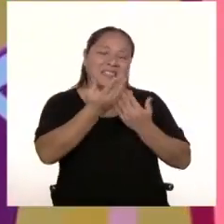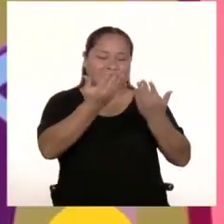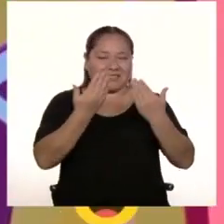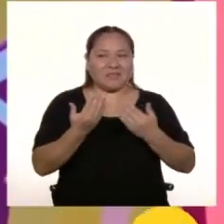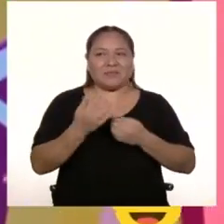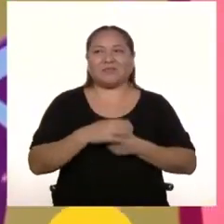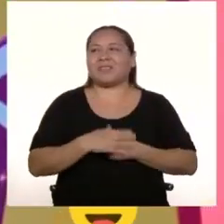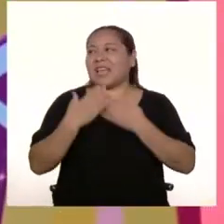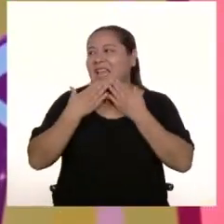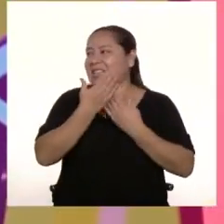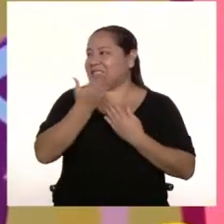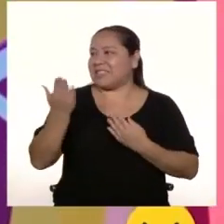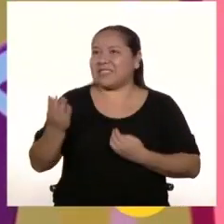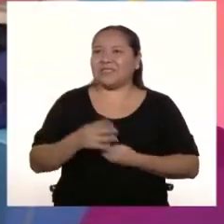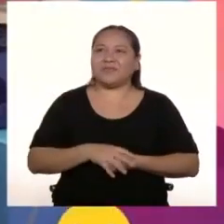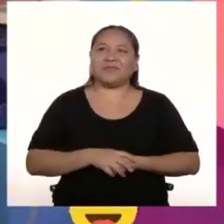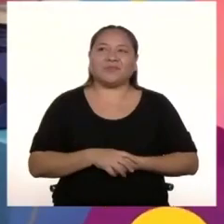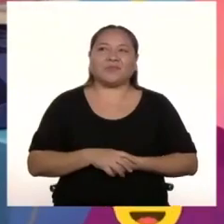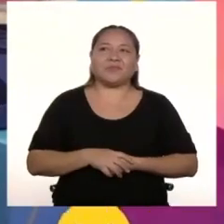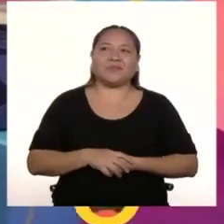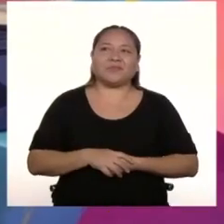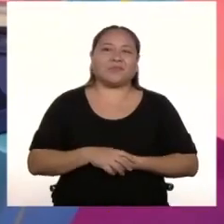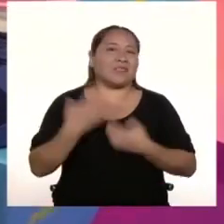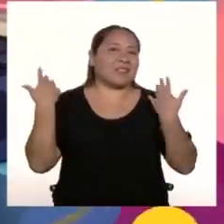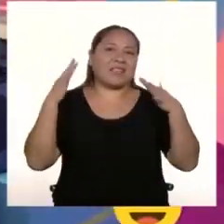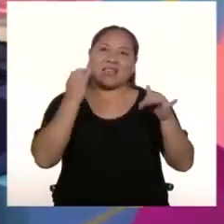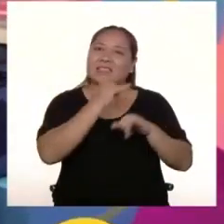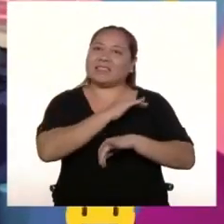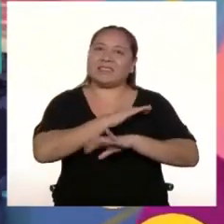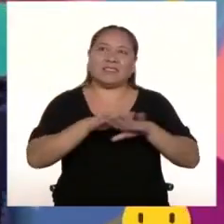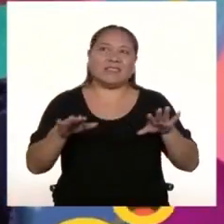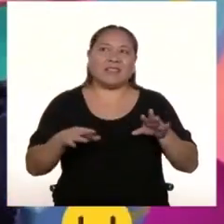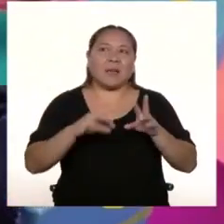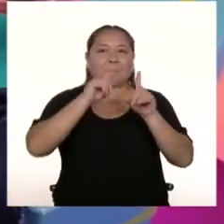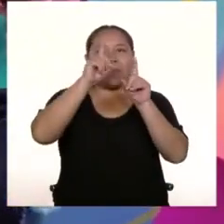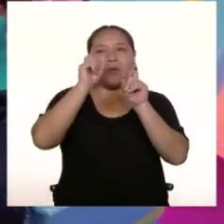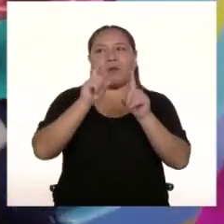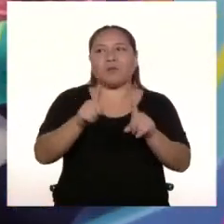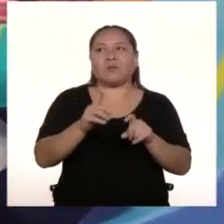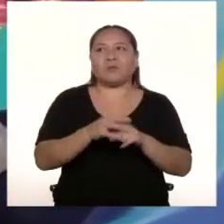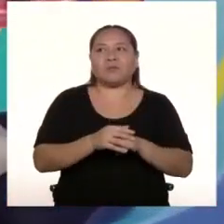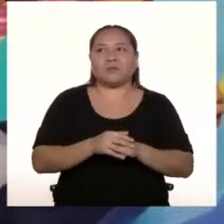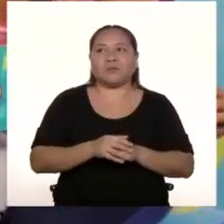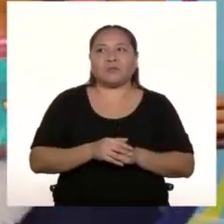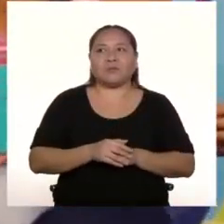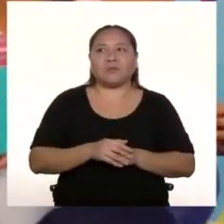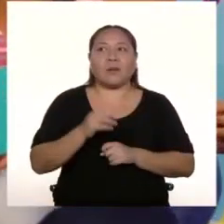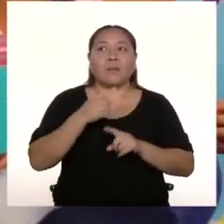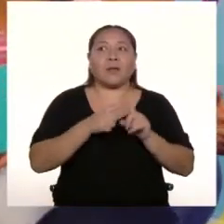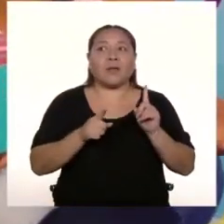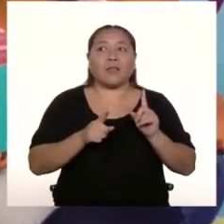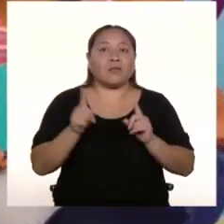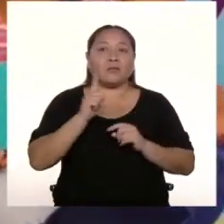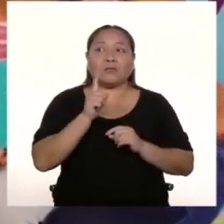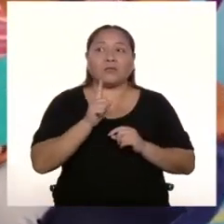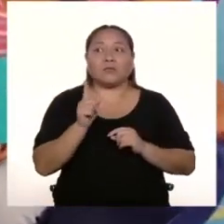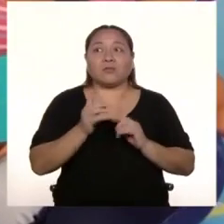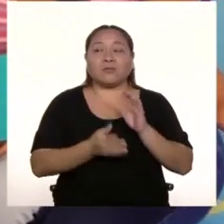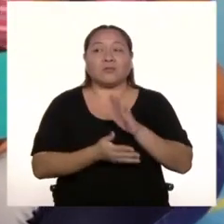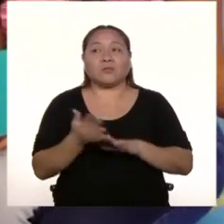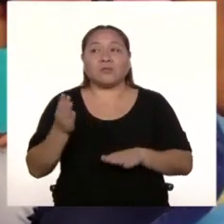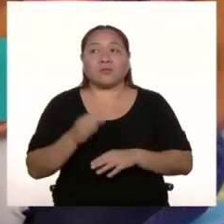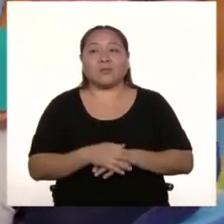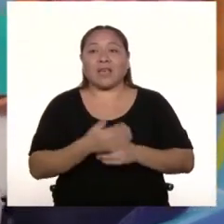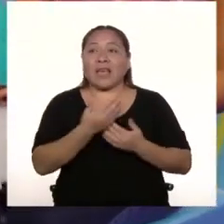conmigo No, eso es usted Eso es usted Gracias por la invitación Esto ha sido todo En Pregunta Tag Pero Nos iremos Porque